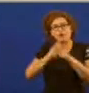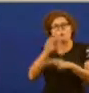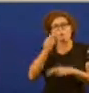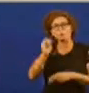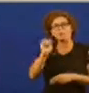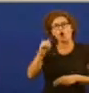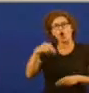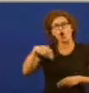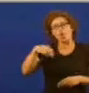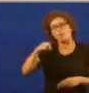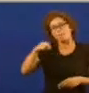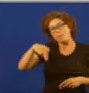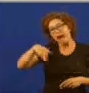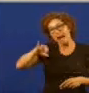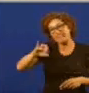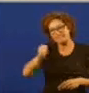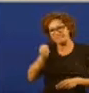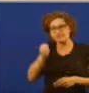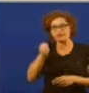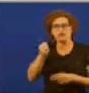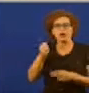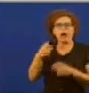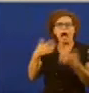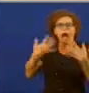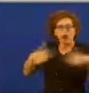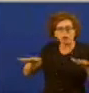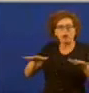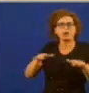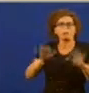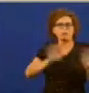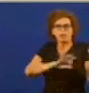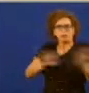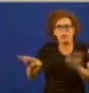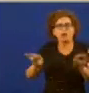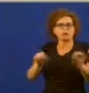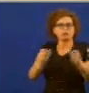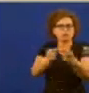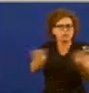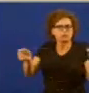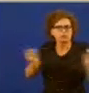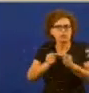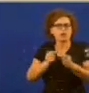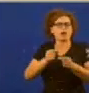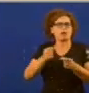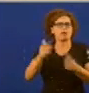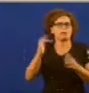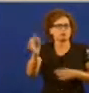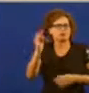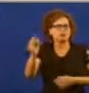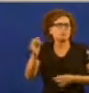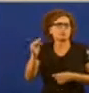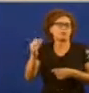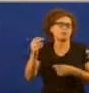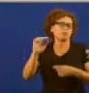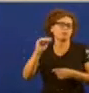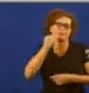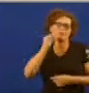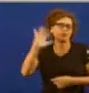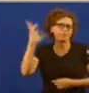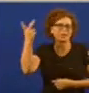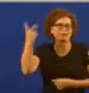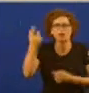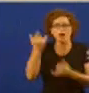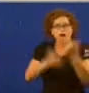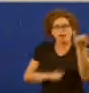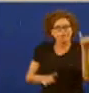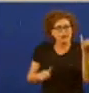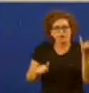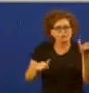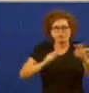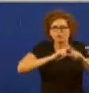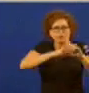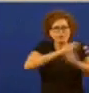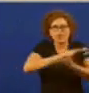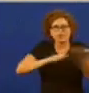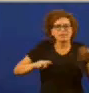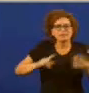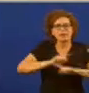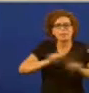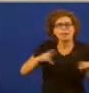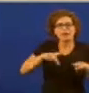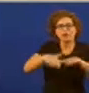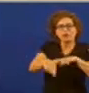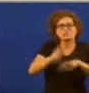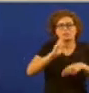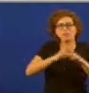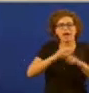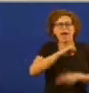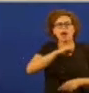a pesar da súa dimensión territorial e económico e medioambiental nin a xunta de Galicia actuou sobre as restriccións do